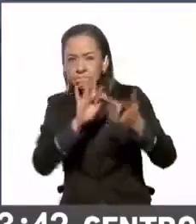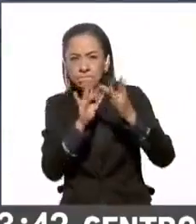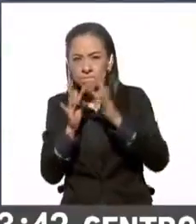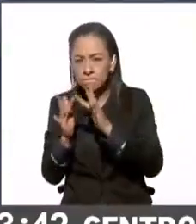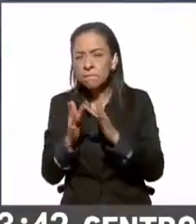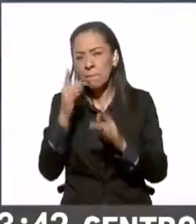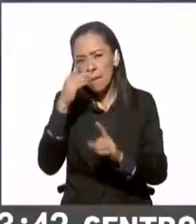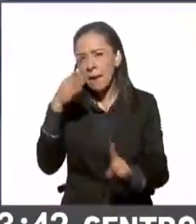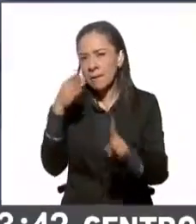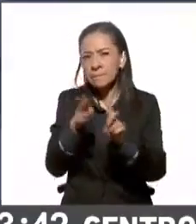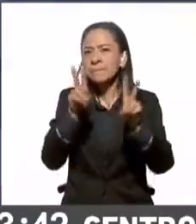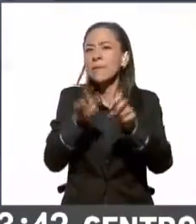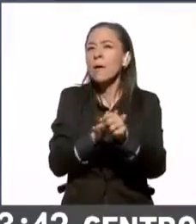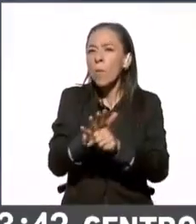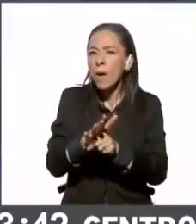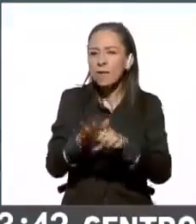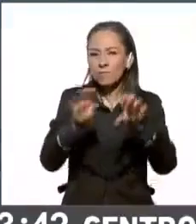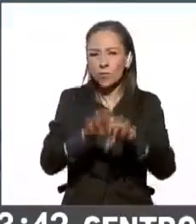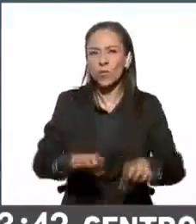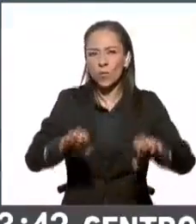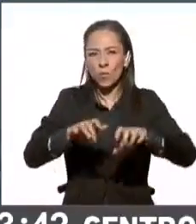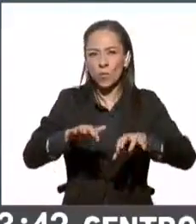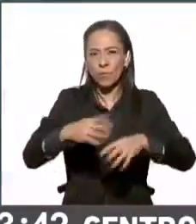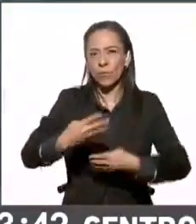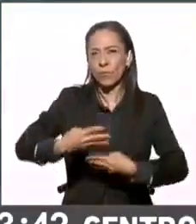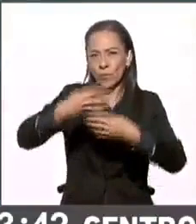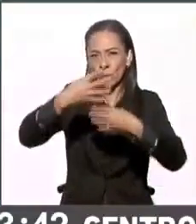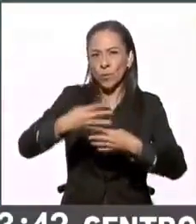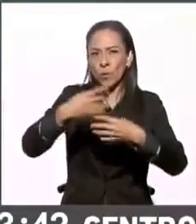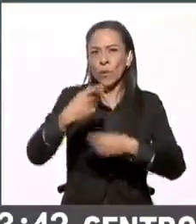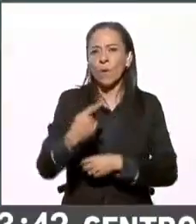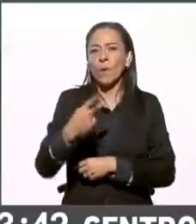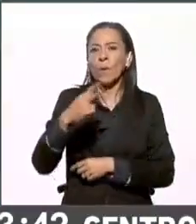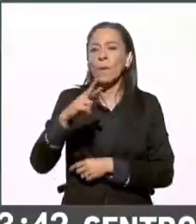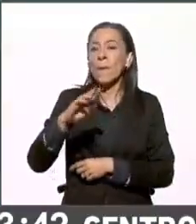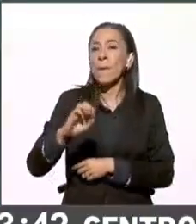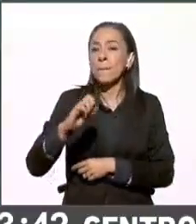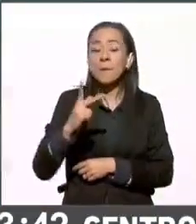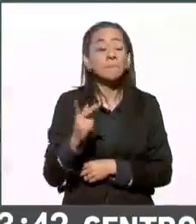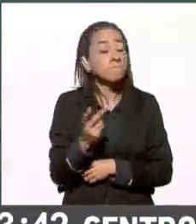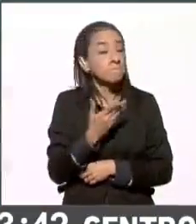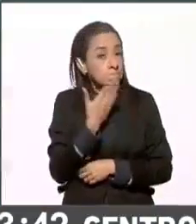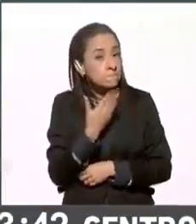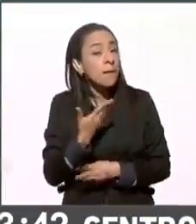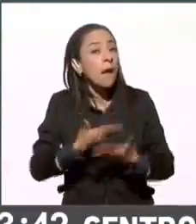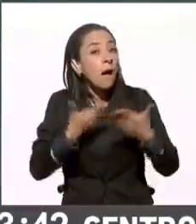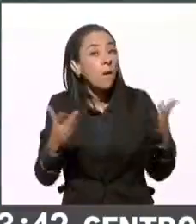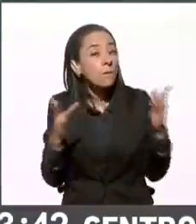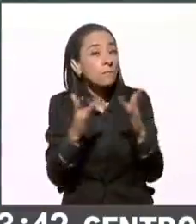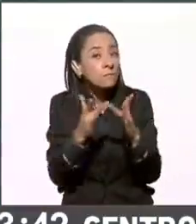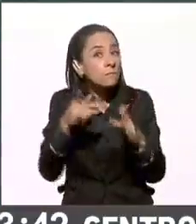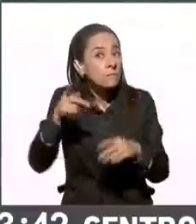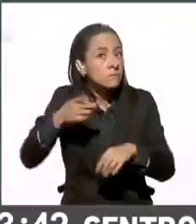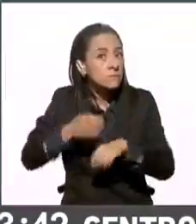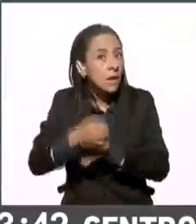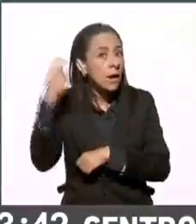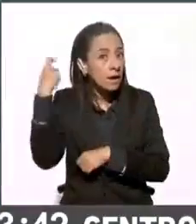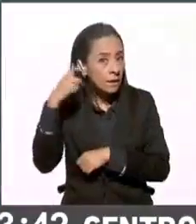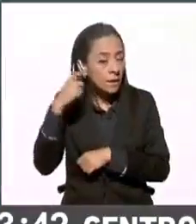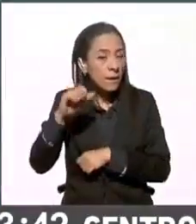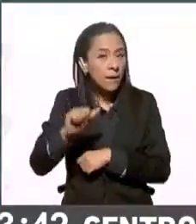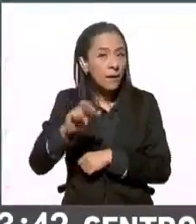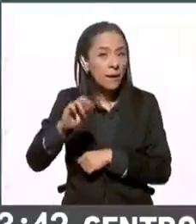conteo del PREP. Así es, y bueno, pues ahora nos vamos a conectar hasta Querétaro con Arely